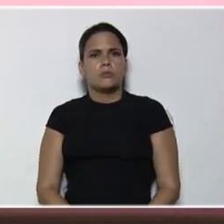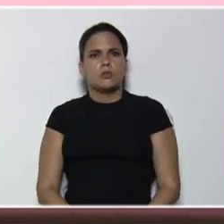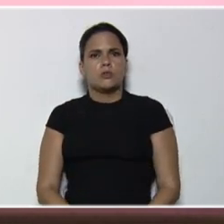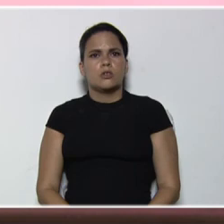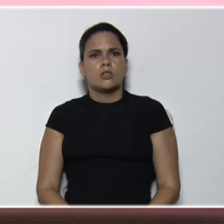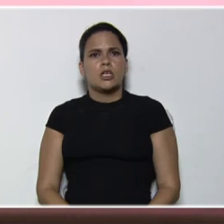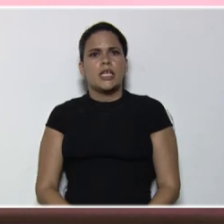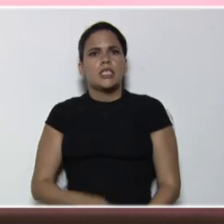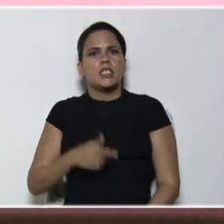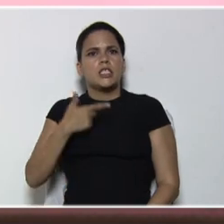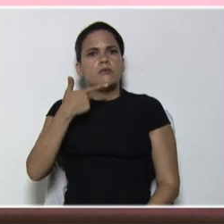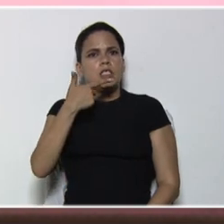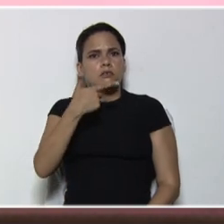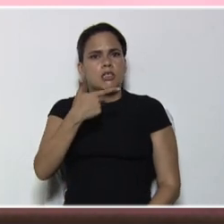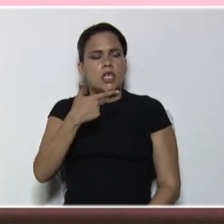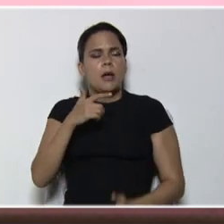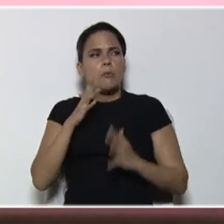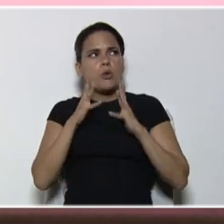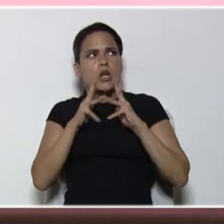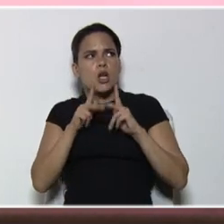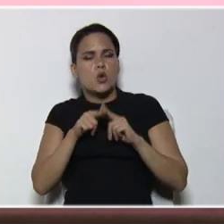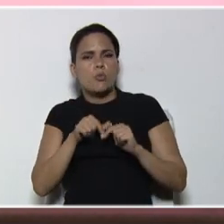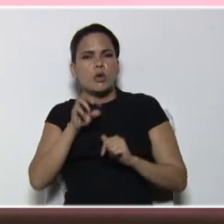divisibilidad, por el número tres,